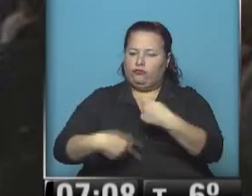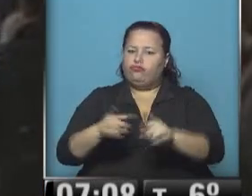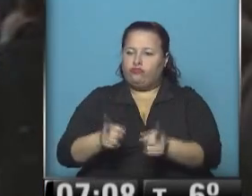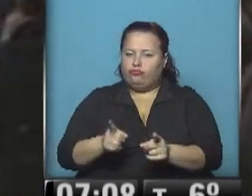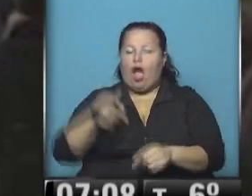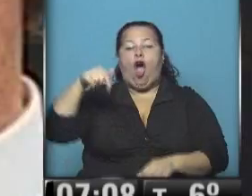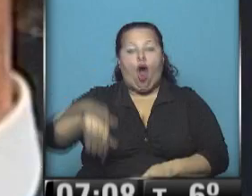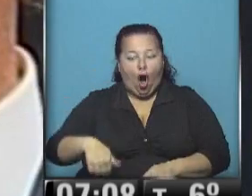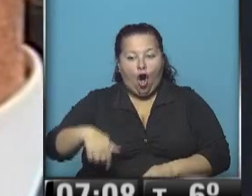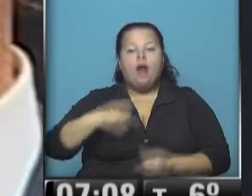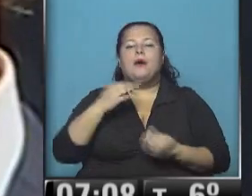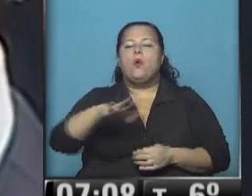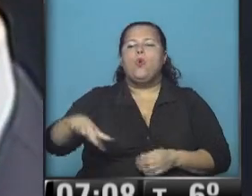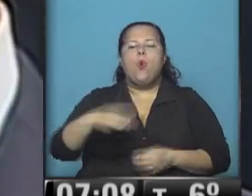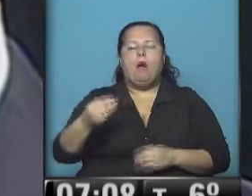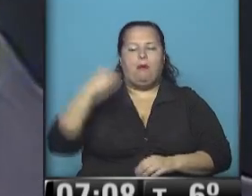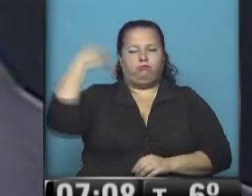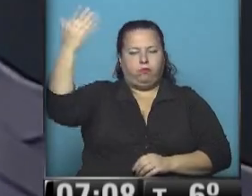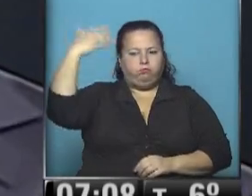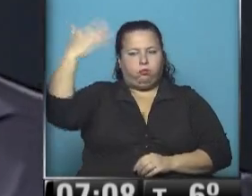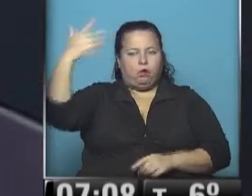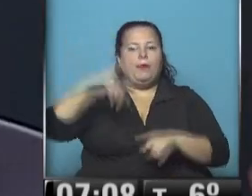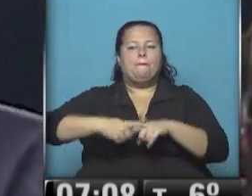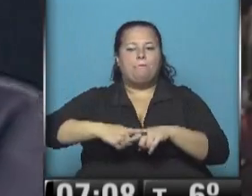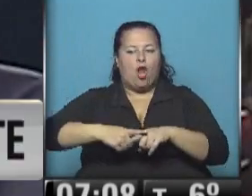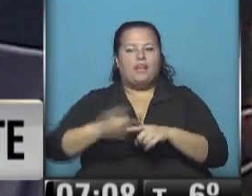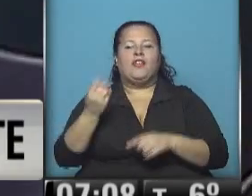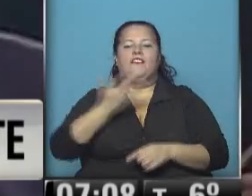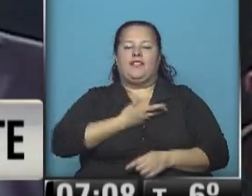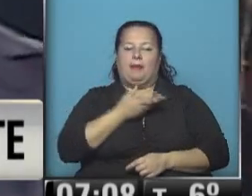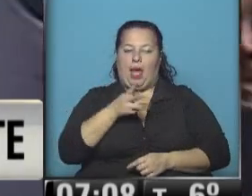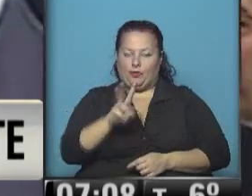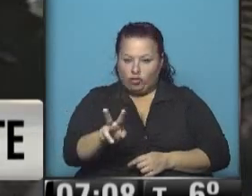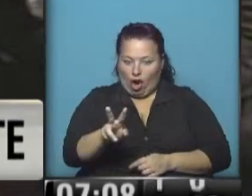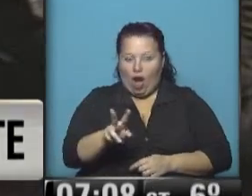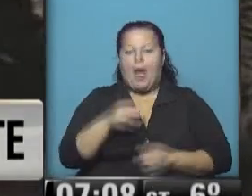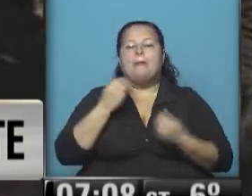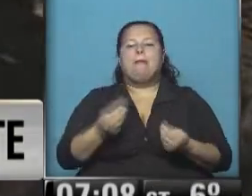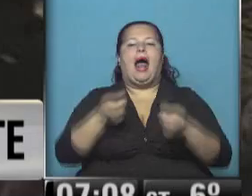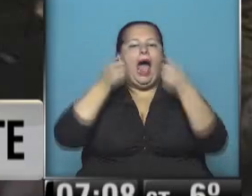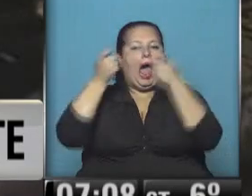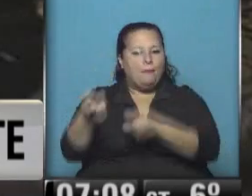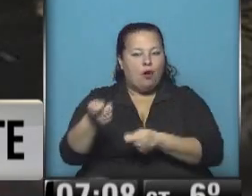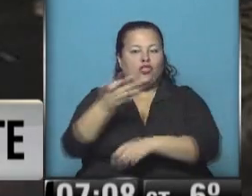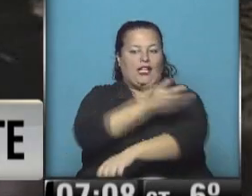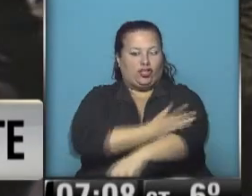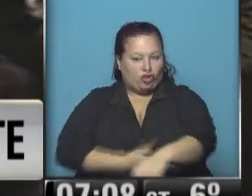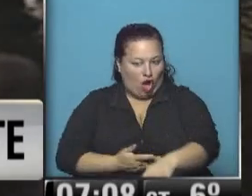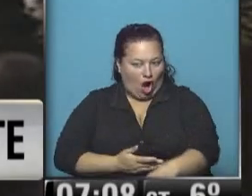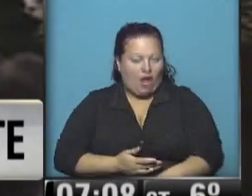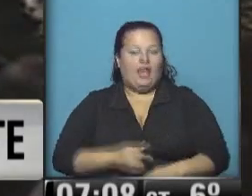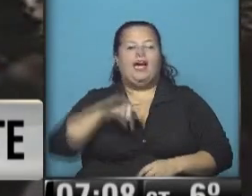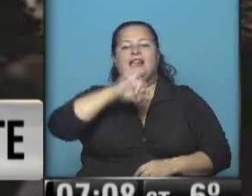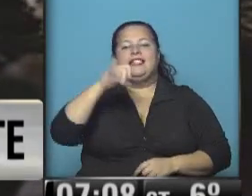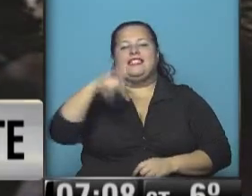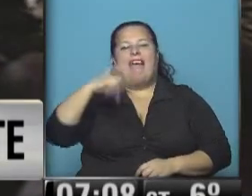hoy va a ser escenario de un acto partidario por parte del Frente para la Victoria para apoyar a Daniel Scioli y a